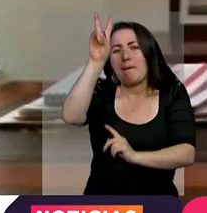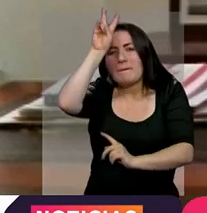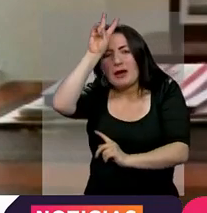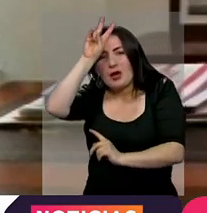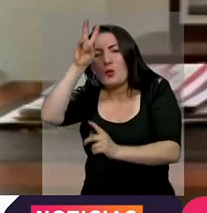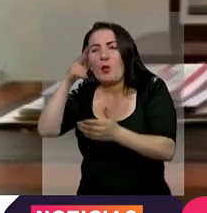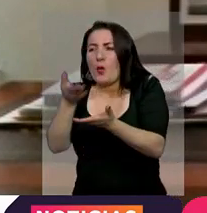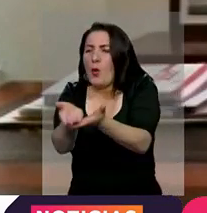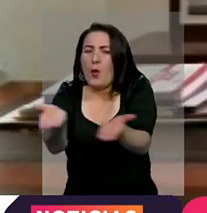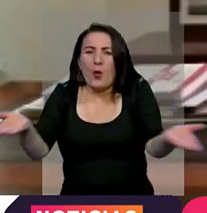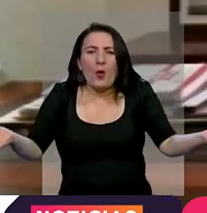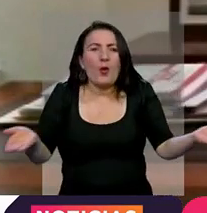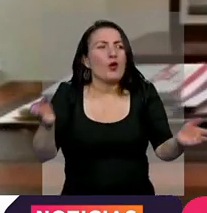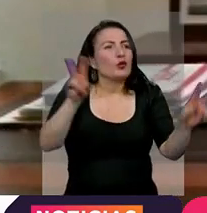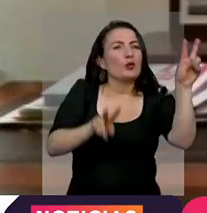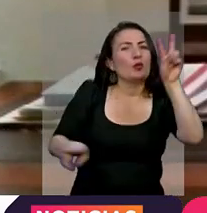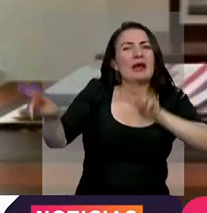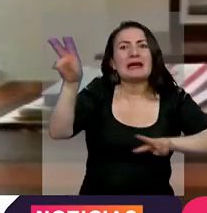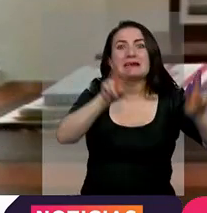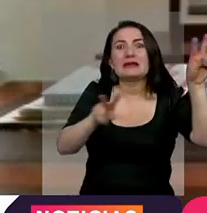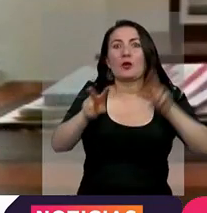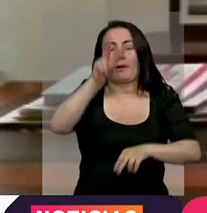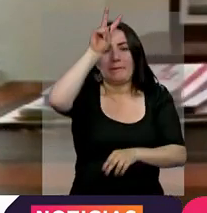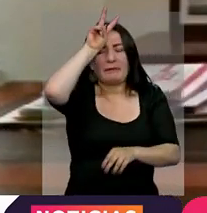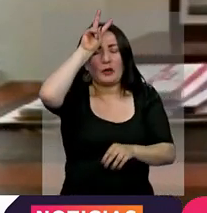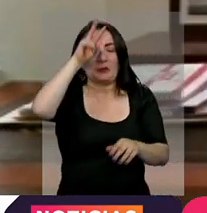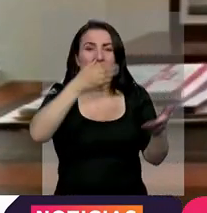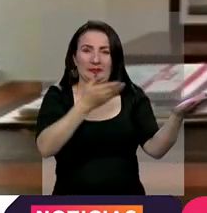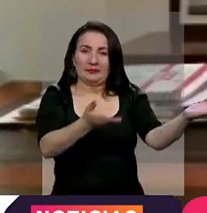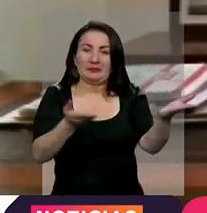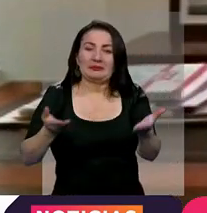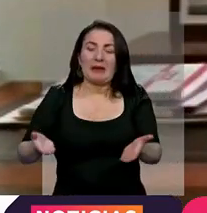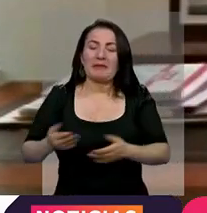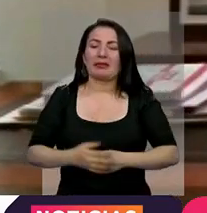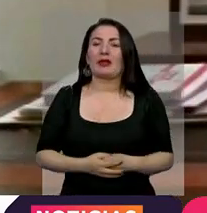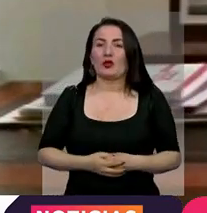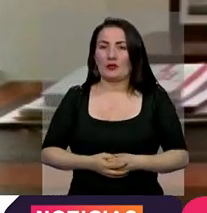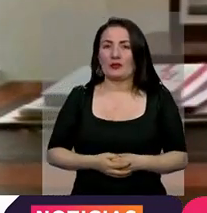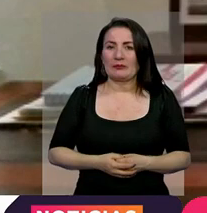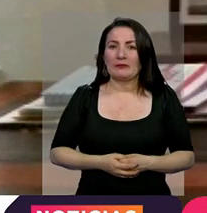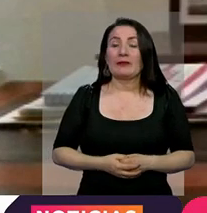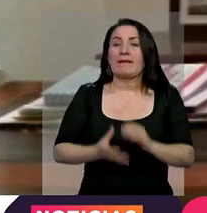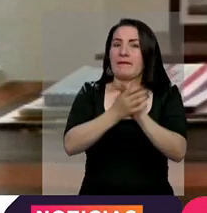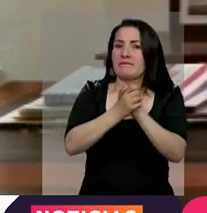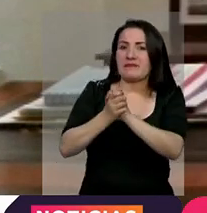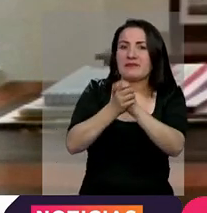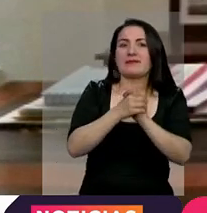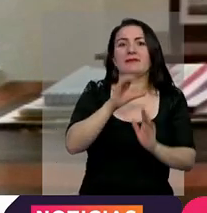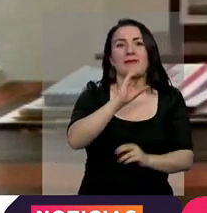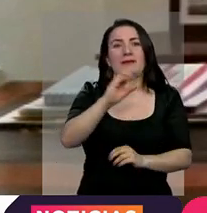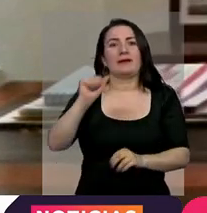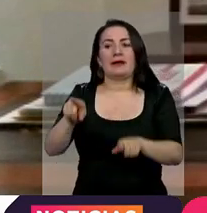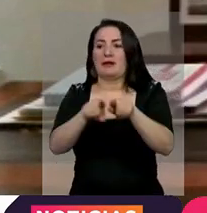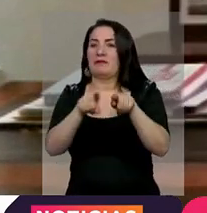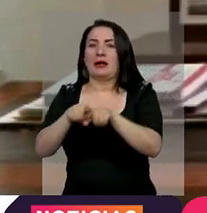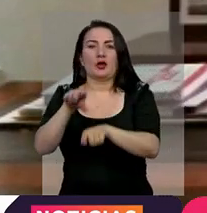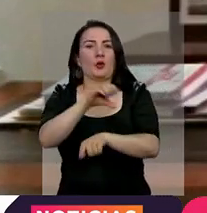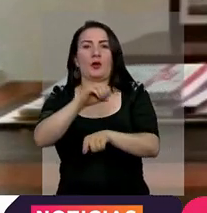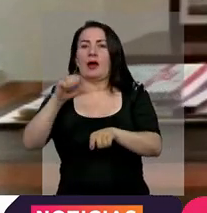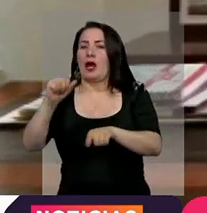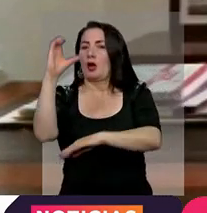también lo que ofrece turísticamente el Perú. Entonces, serán muy bienvenidos los amigos, amigas, hermanas, hermanos